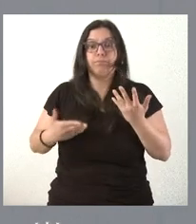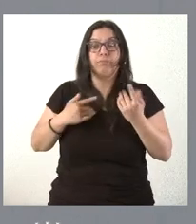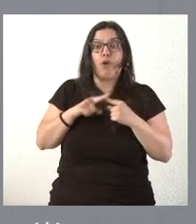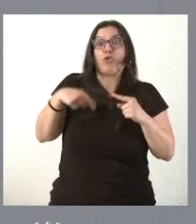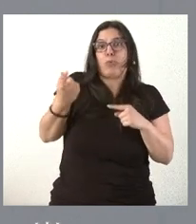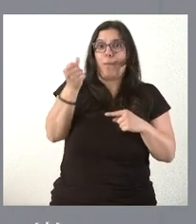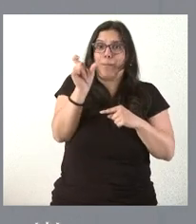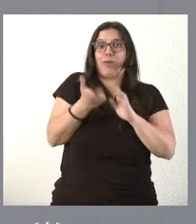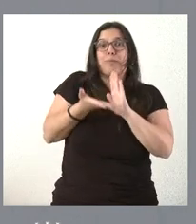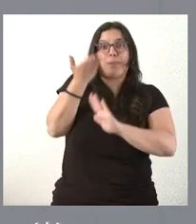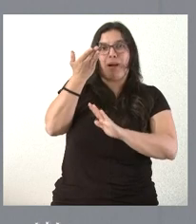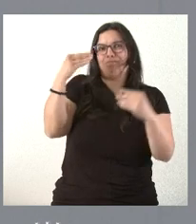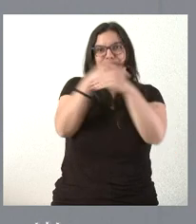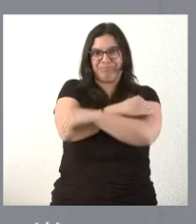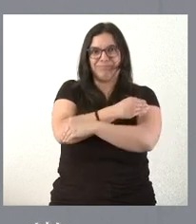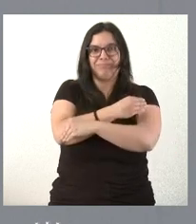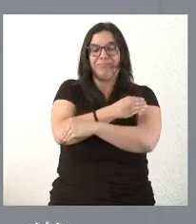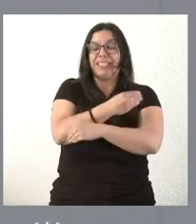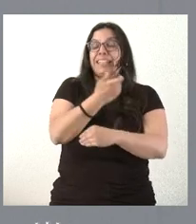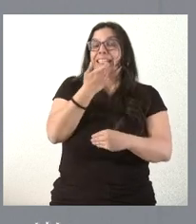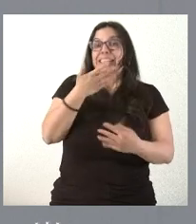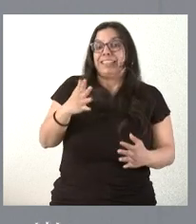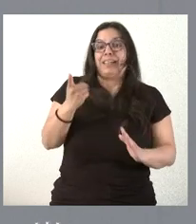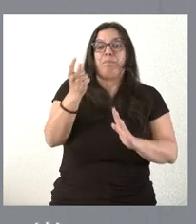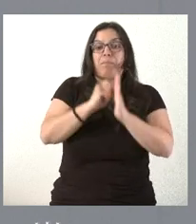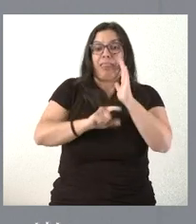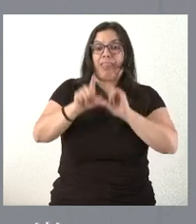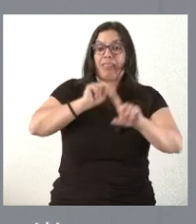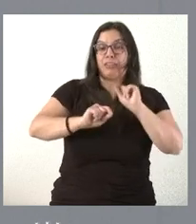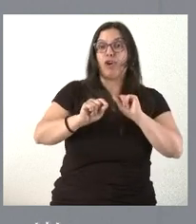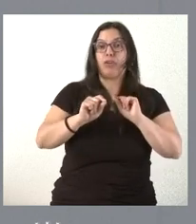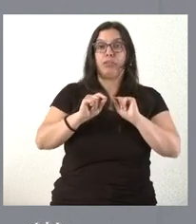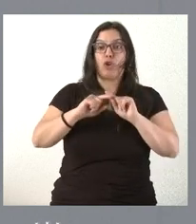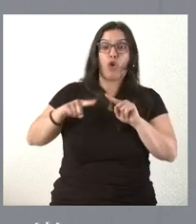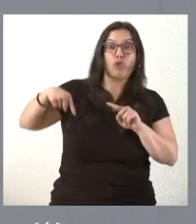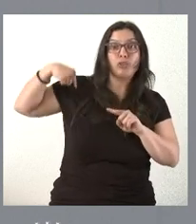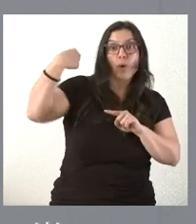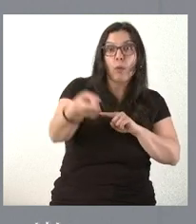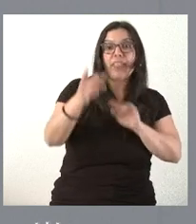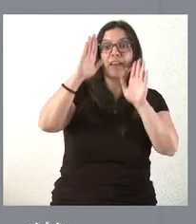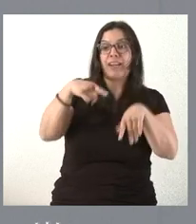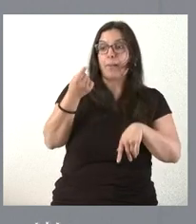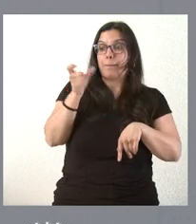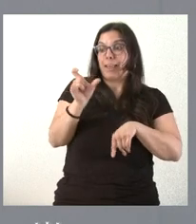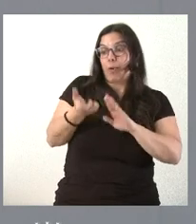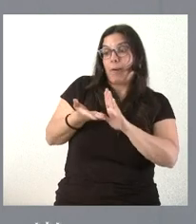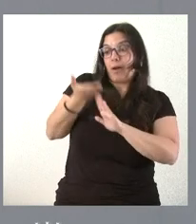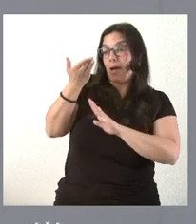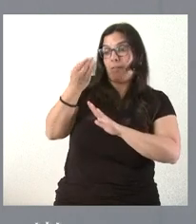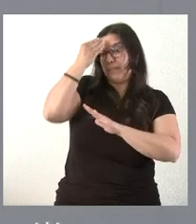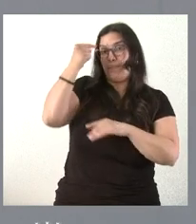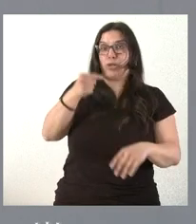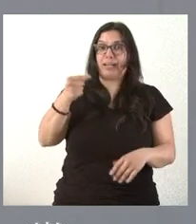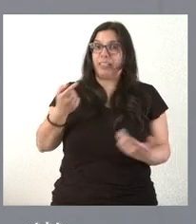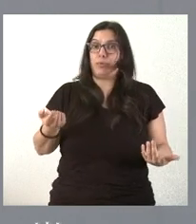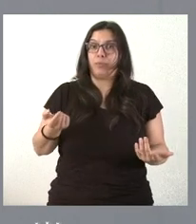precios. Y cualquier medida que tenga como consecuencia el incremento de precios nos parece que es negativo. En Castilla y León hemos sido